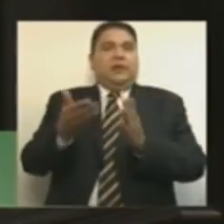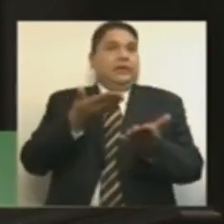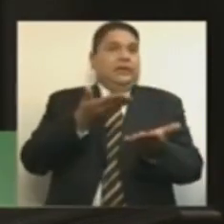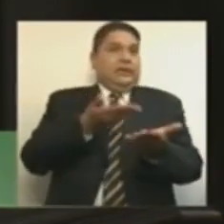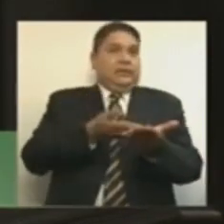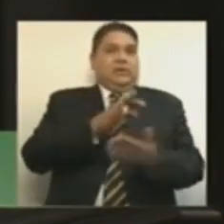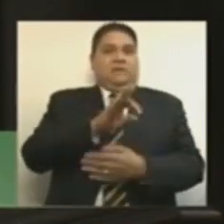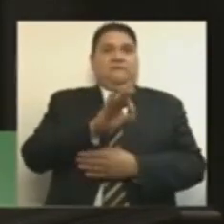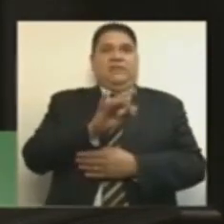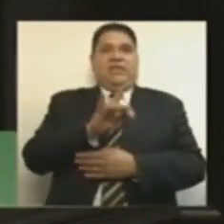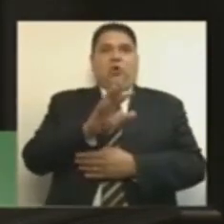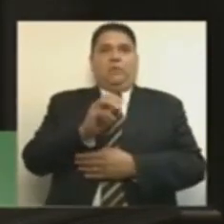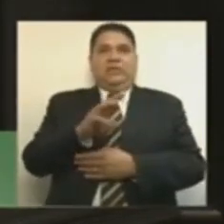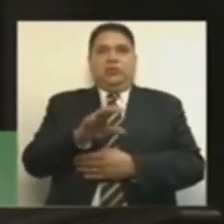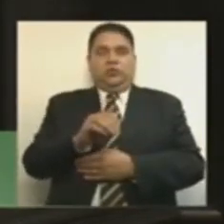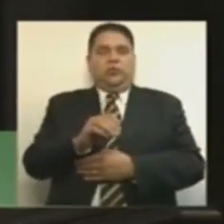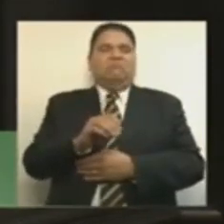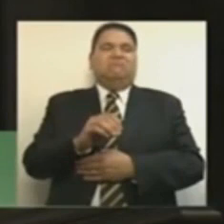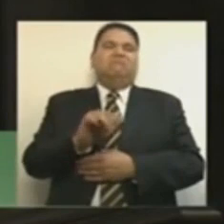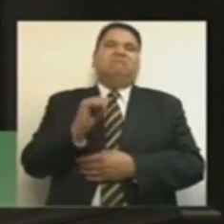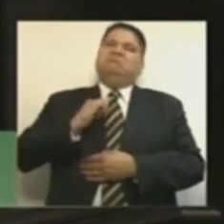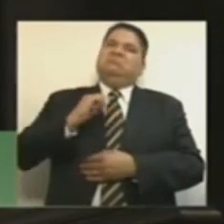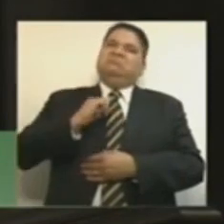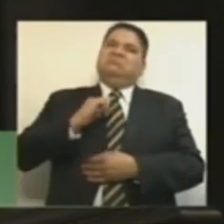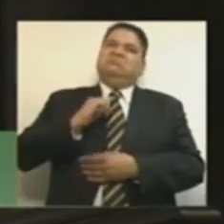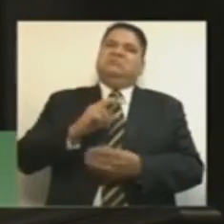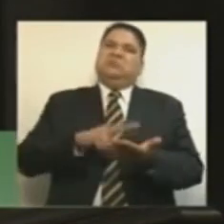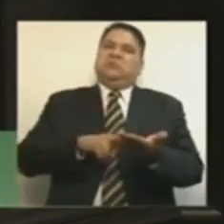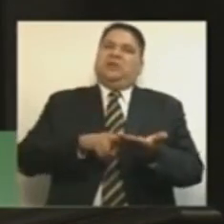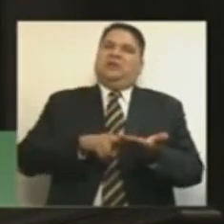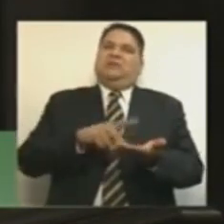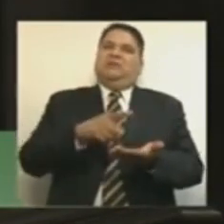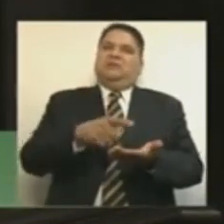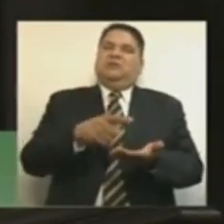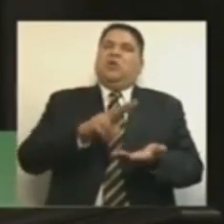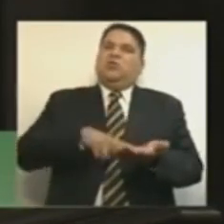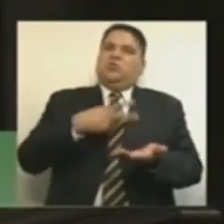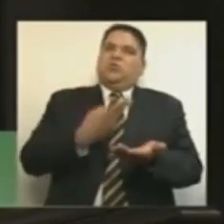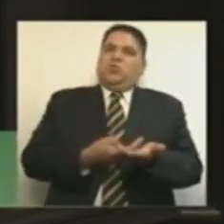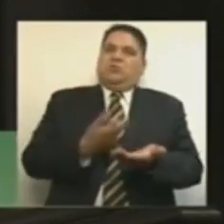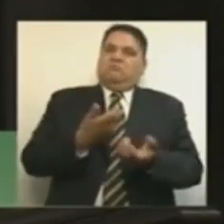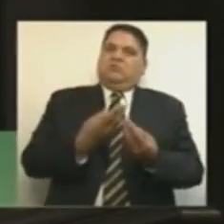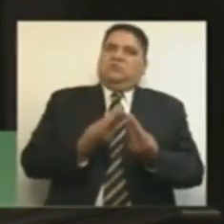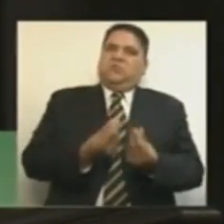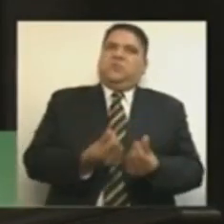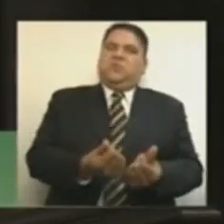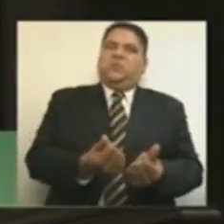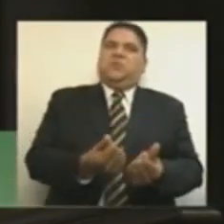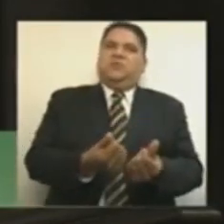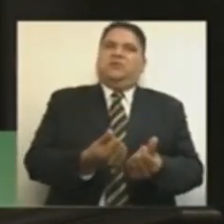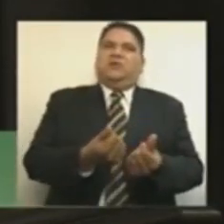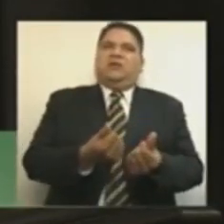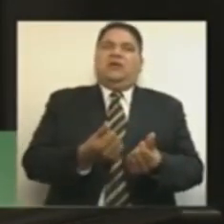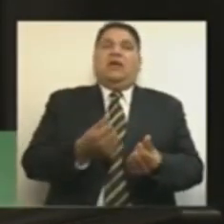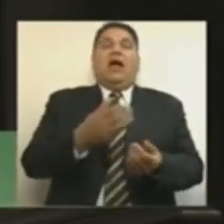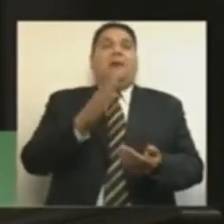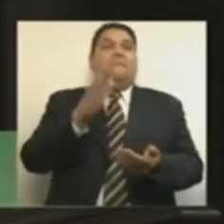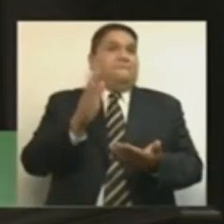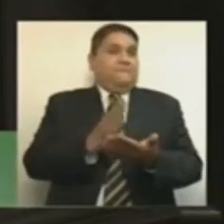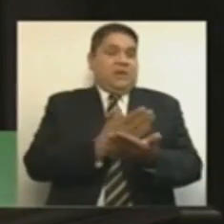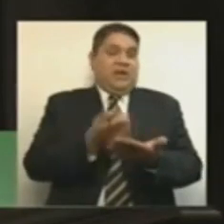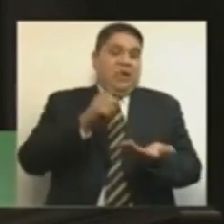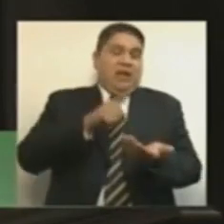resultan obsoletas y un tanto inoperantes, pues están generando un gasto doble en la administración del dinero, deudas invisibles,